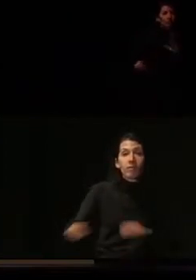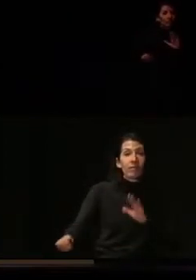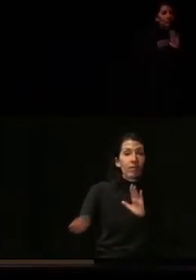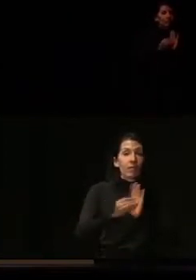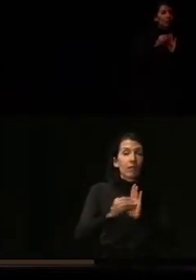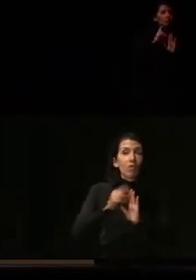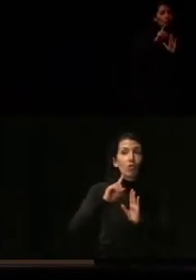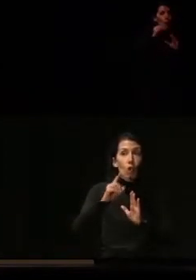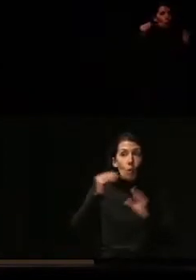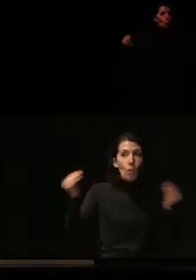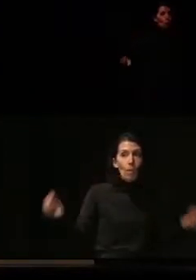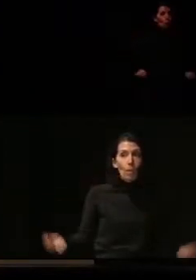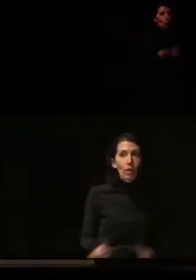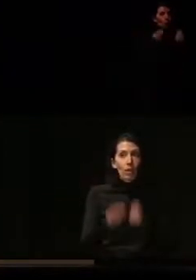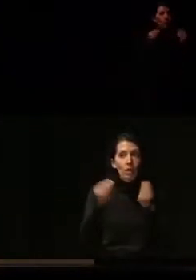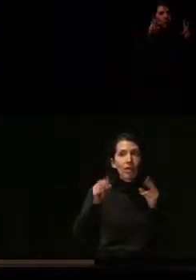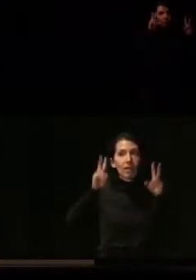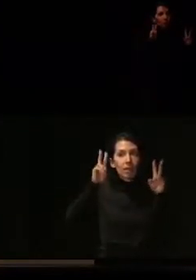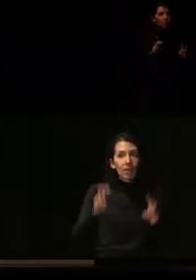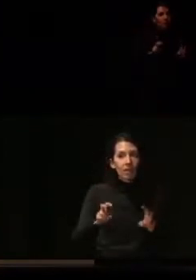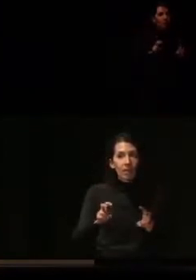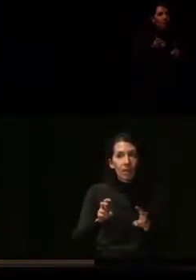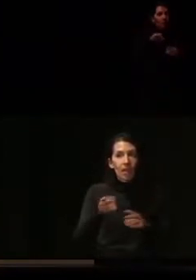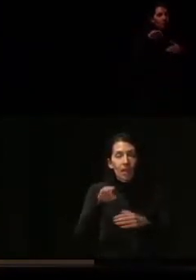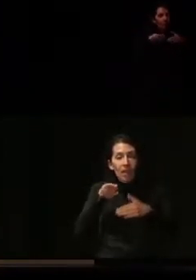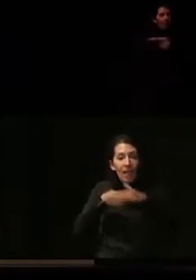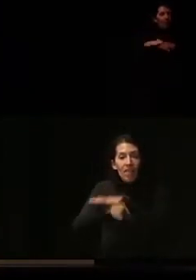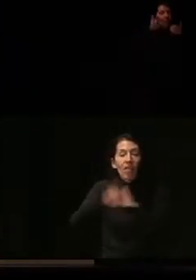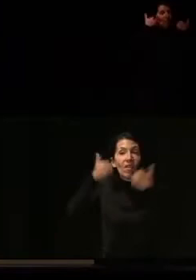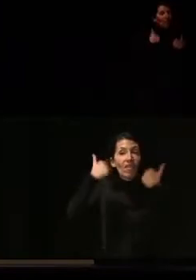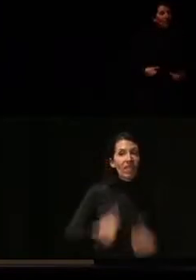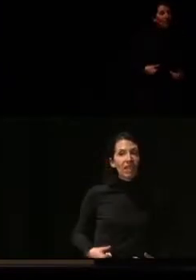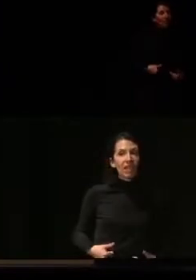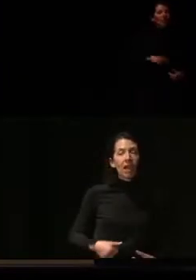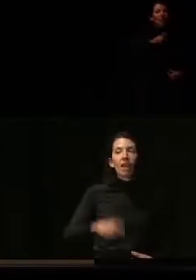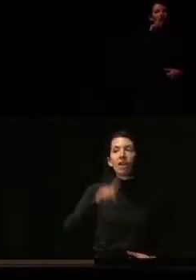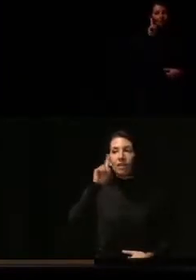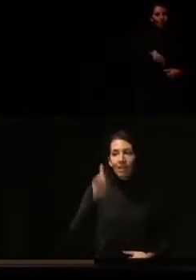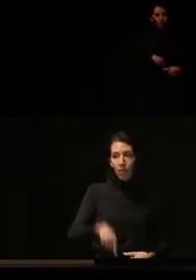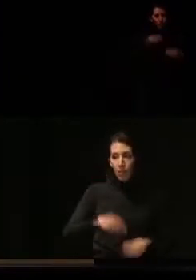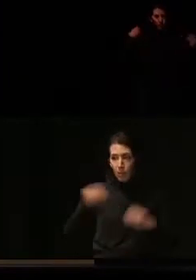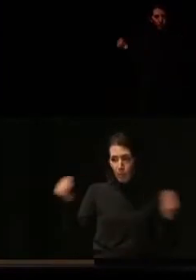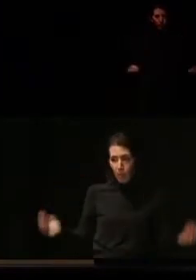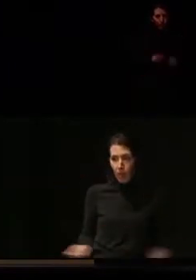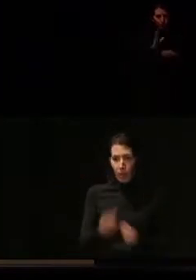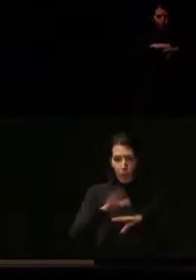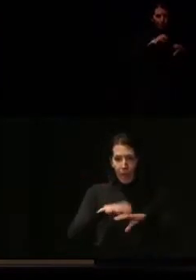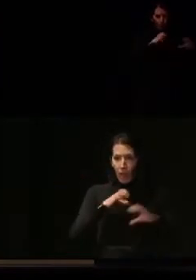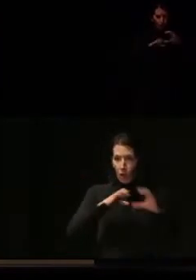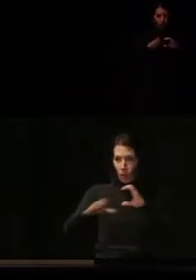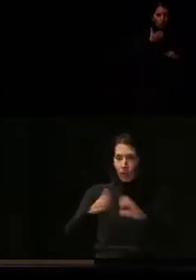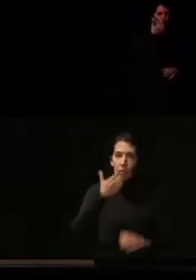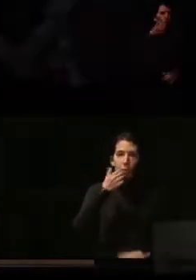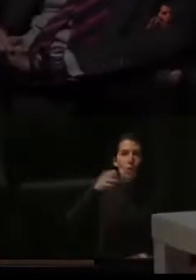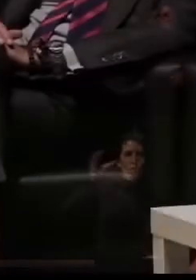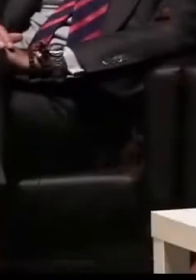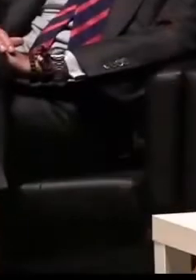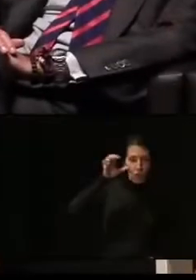mejora en el aspecto de la accesibilidad física, sino también la mejora para la comunicación sensorial.